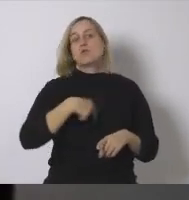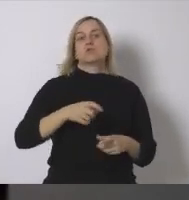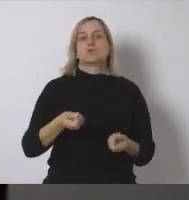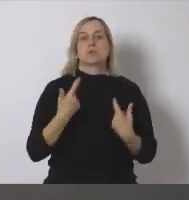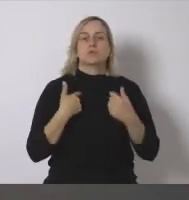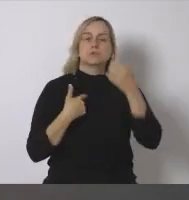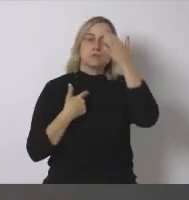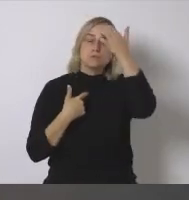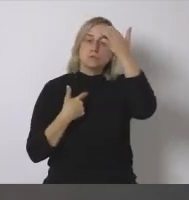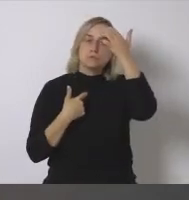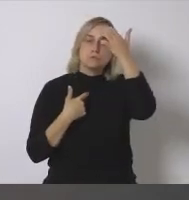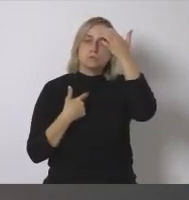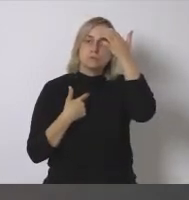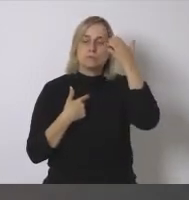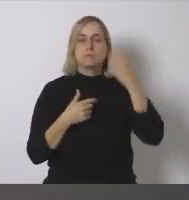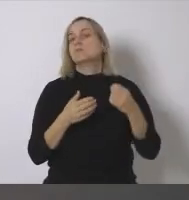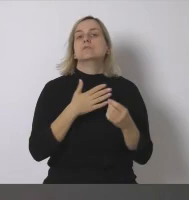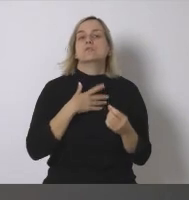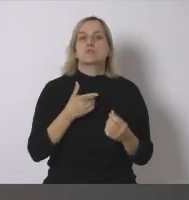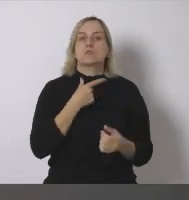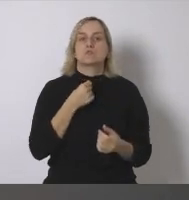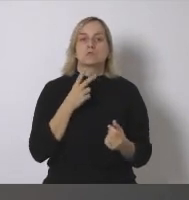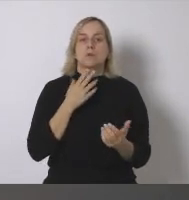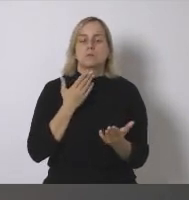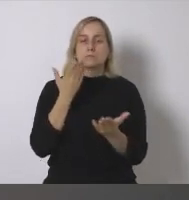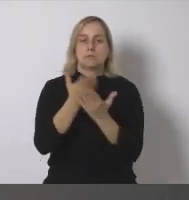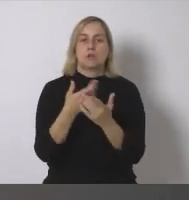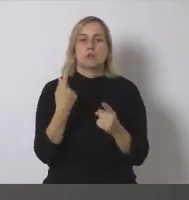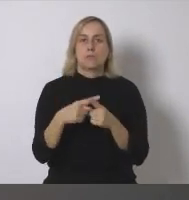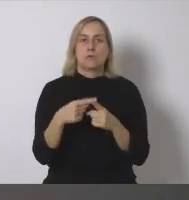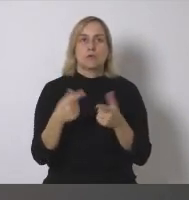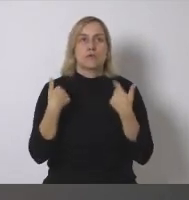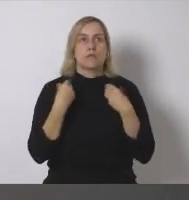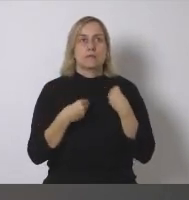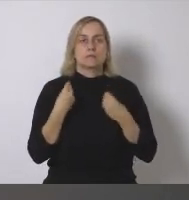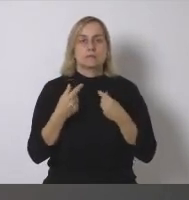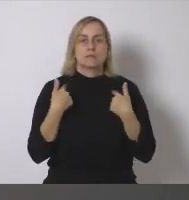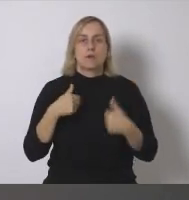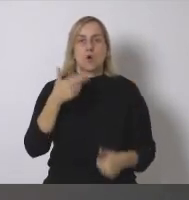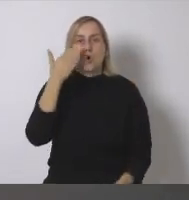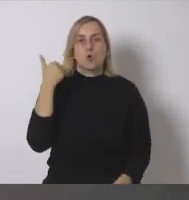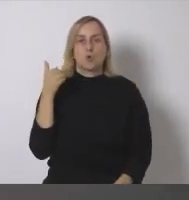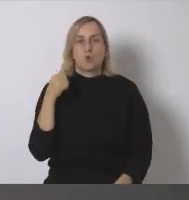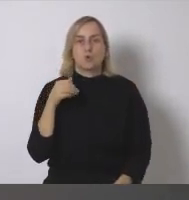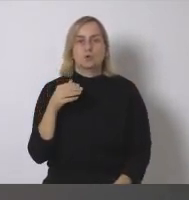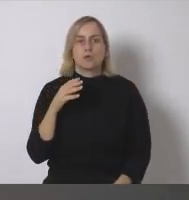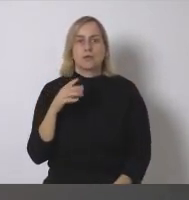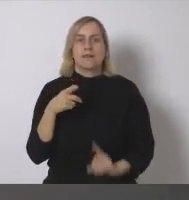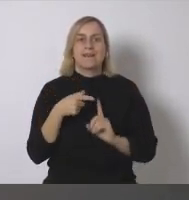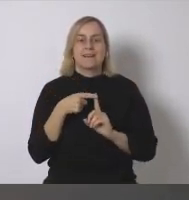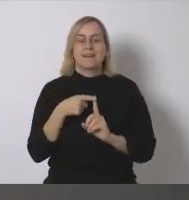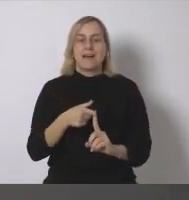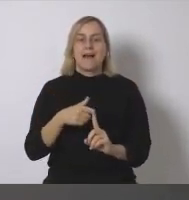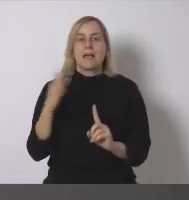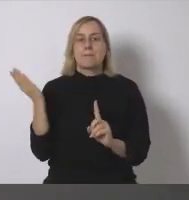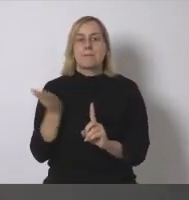nos gusta mencionar porque nos hace sentir orgullosos tiene menos impacto a nivel